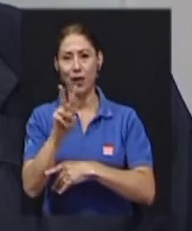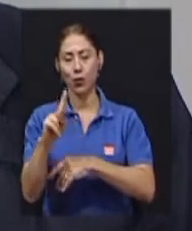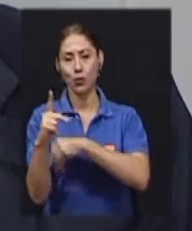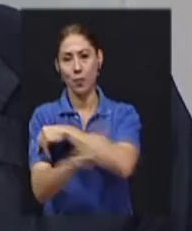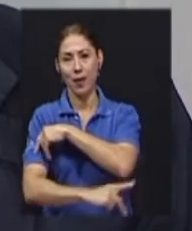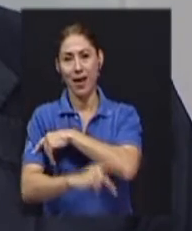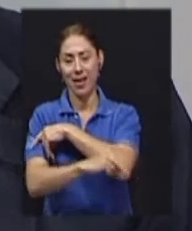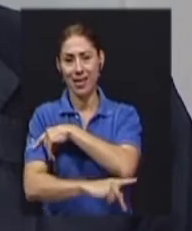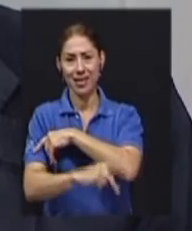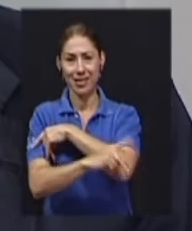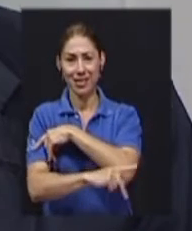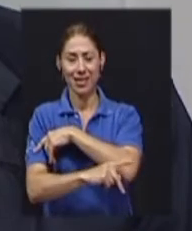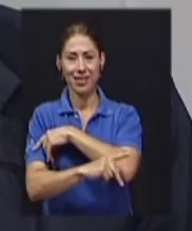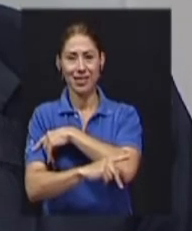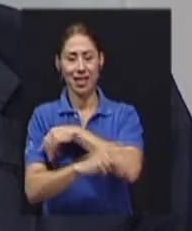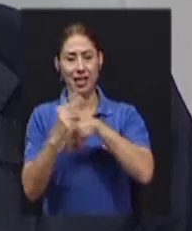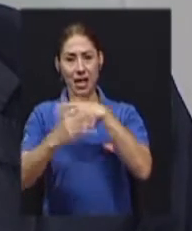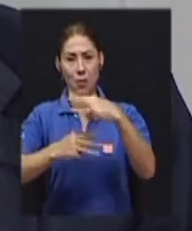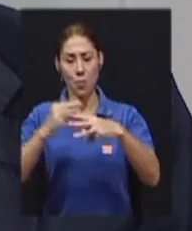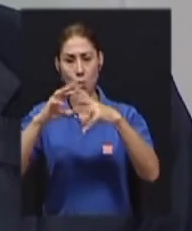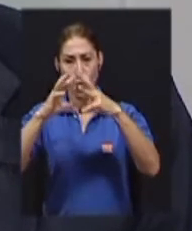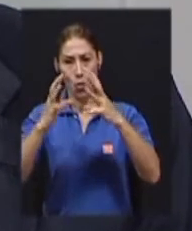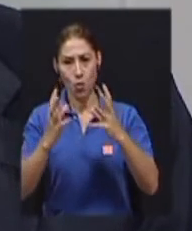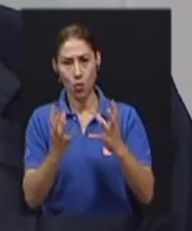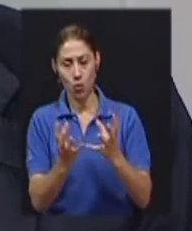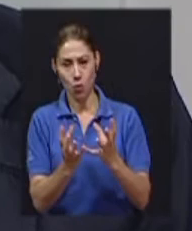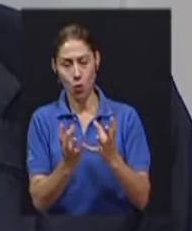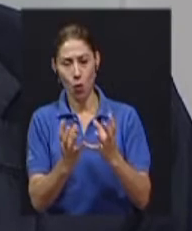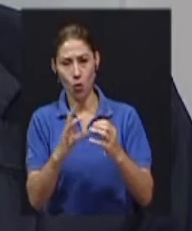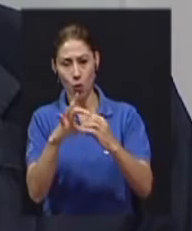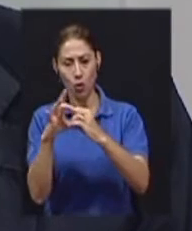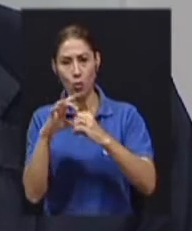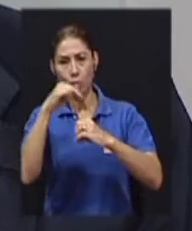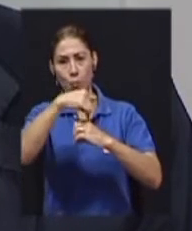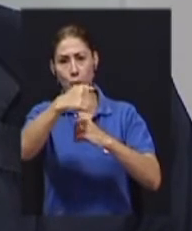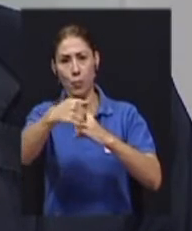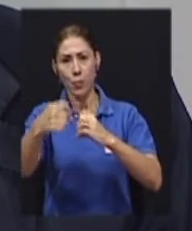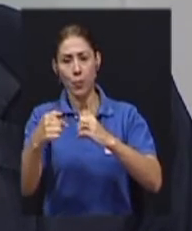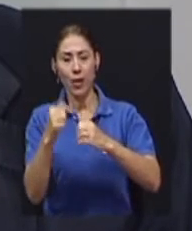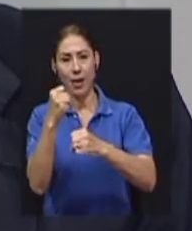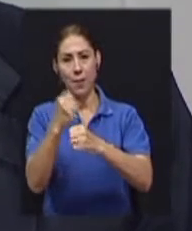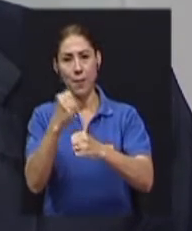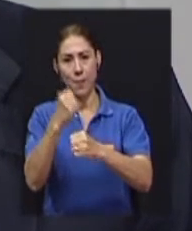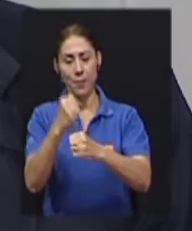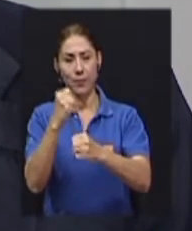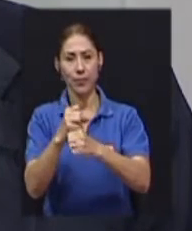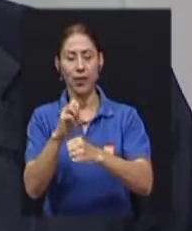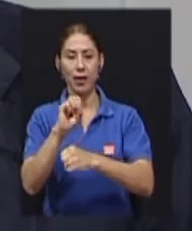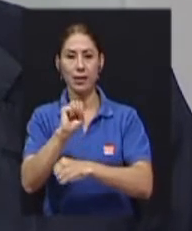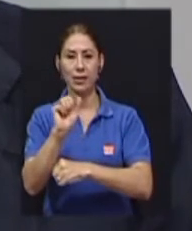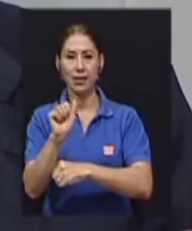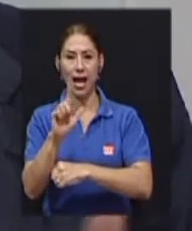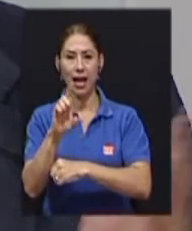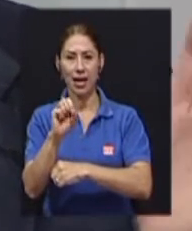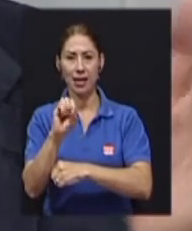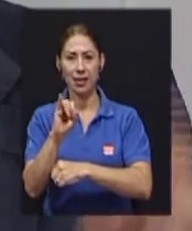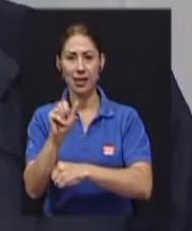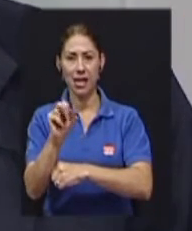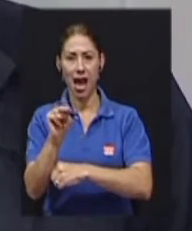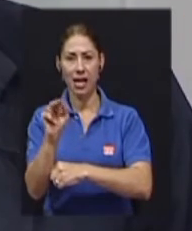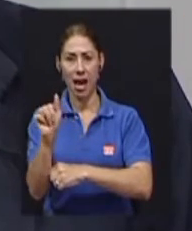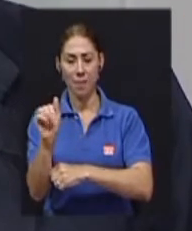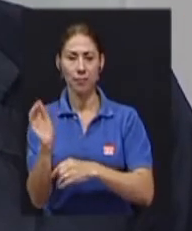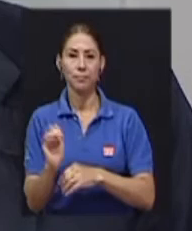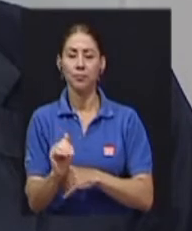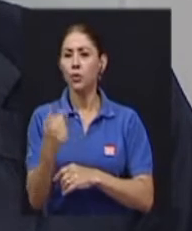mundo, de los cinco continentes, donde está presente la obra salesiana. Don Bosco, pienso yo